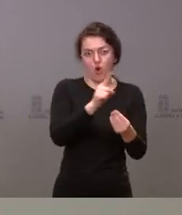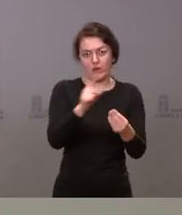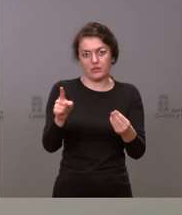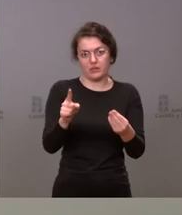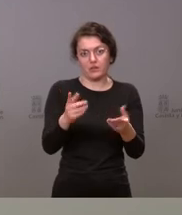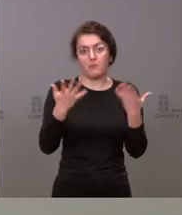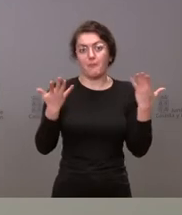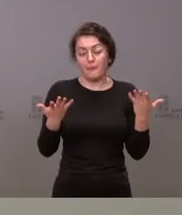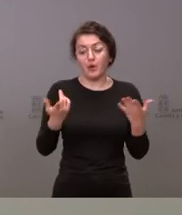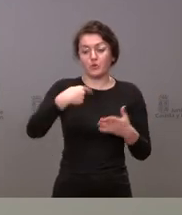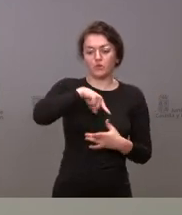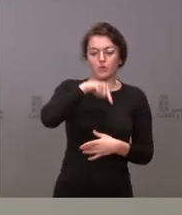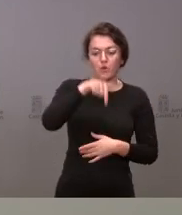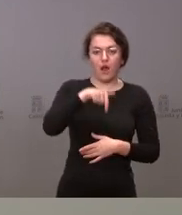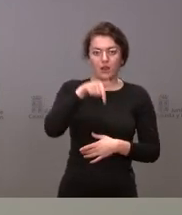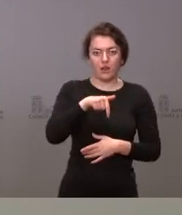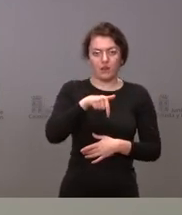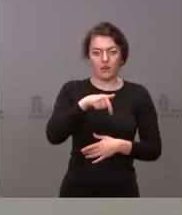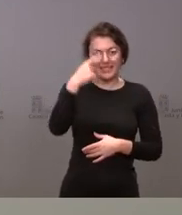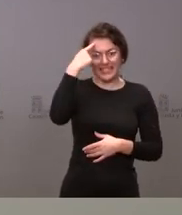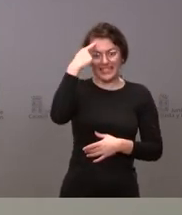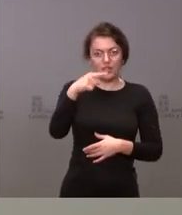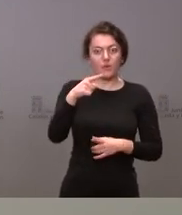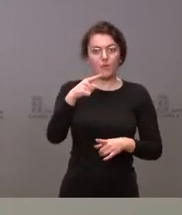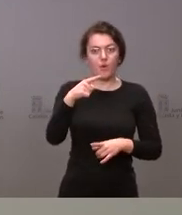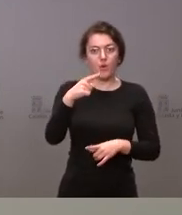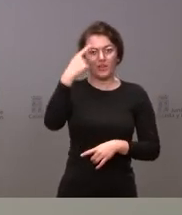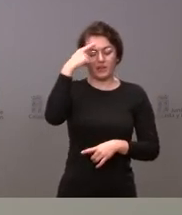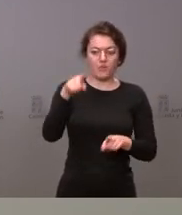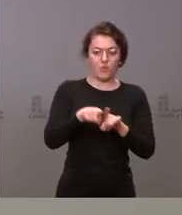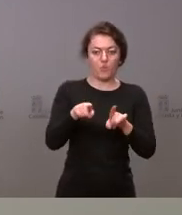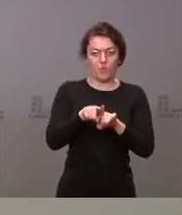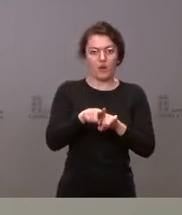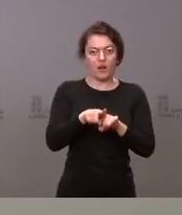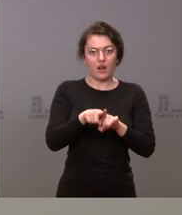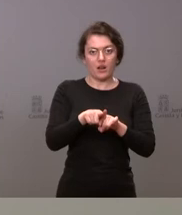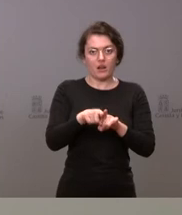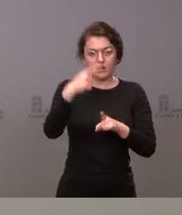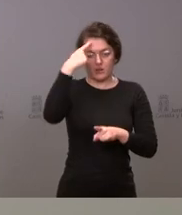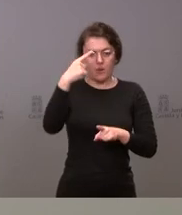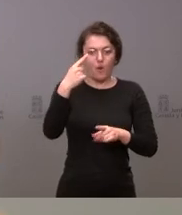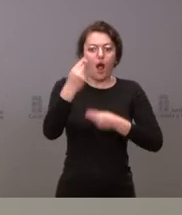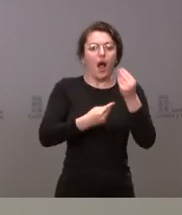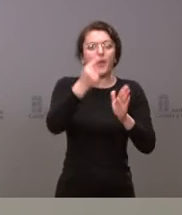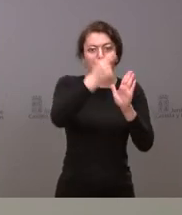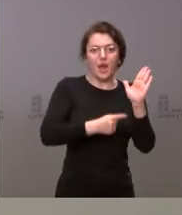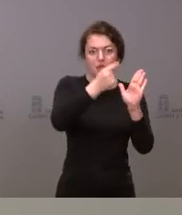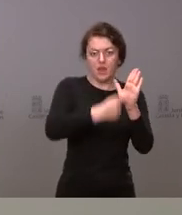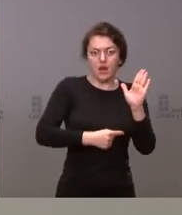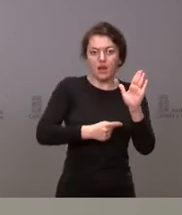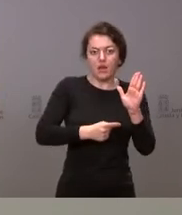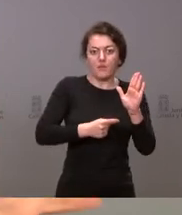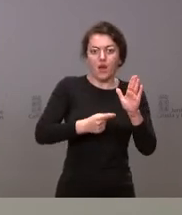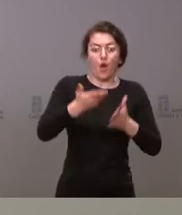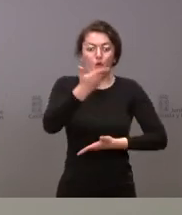nosotros desde la Junta de Castilla somos muy conscientes de este problema lo vemos con mucha preocupación y por supuesto que tomamos medidas al respecto en colaboración con las corporaciones